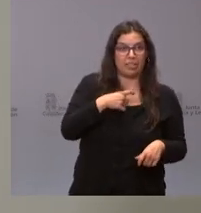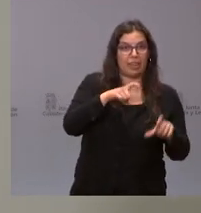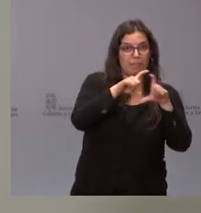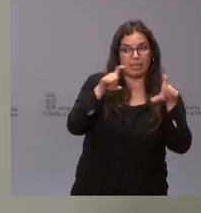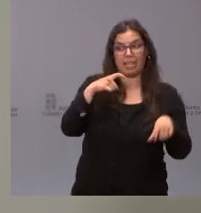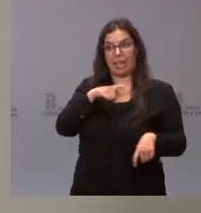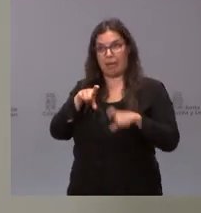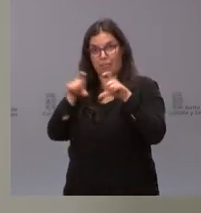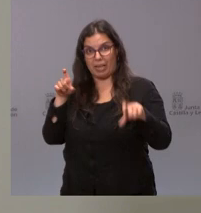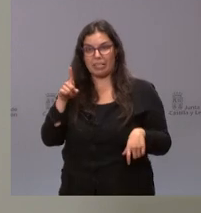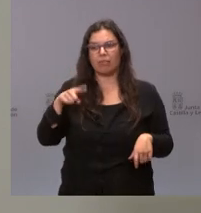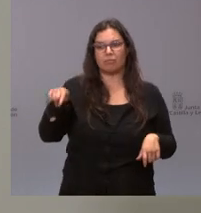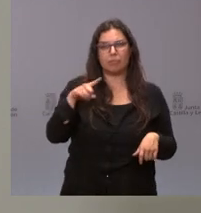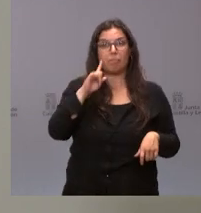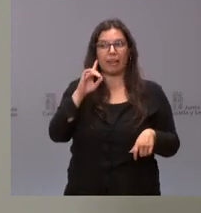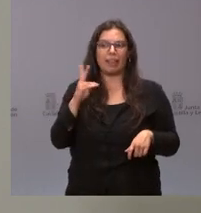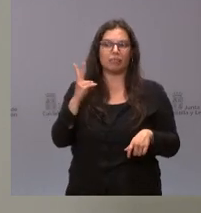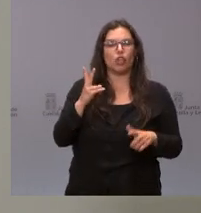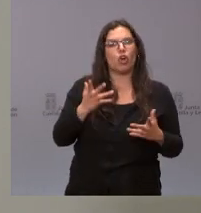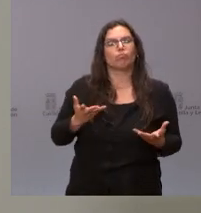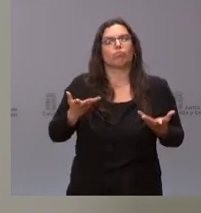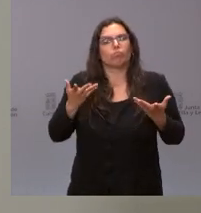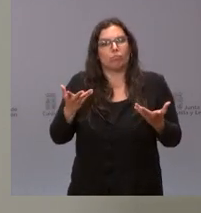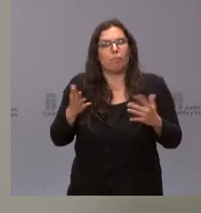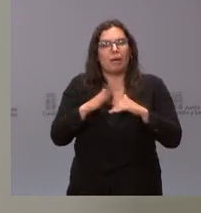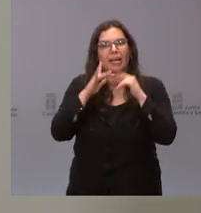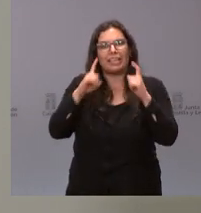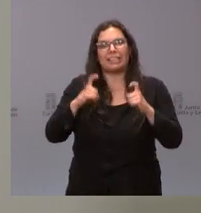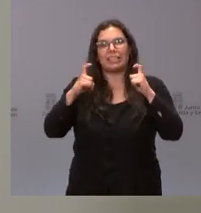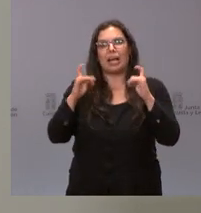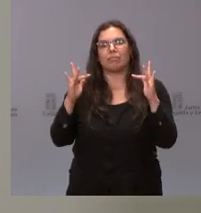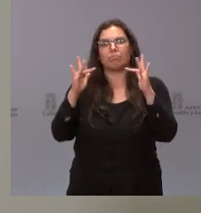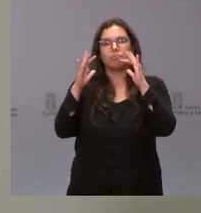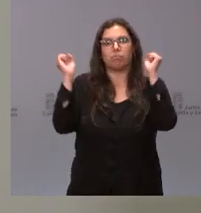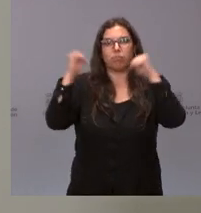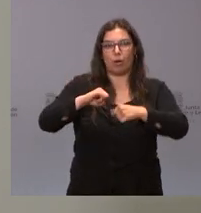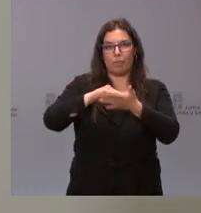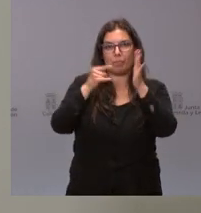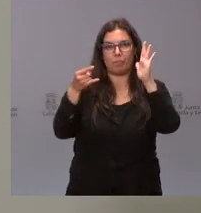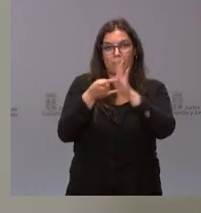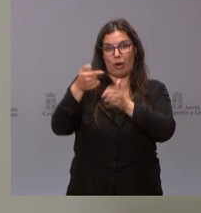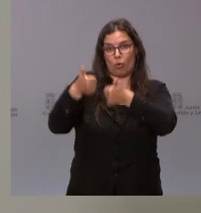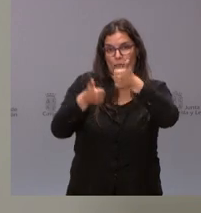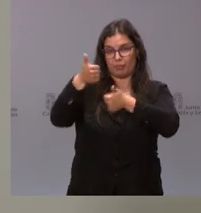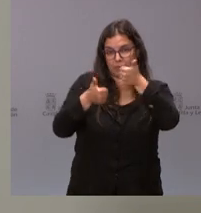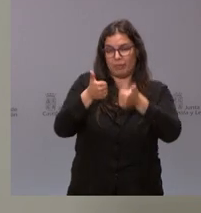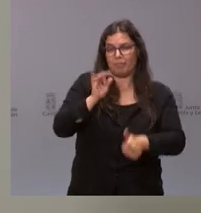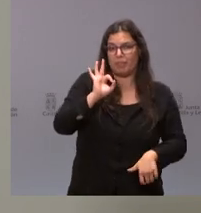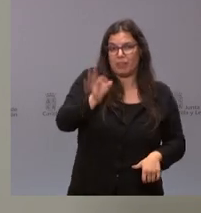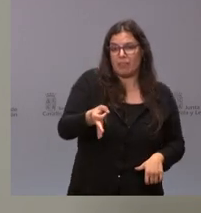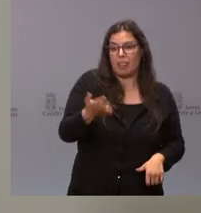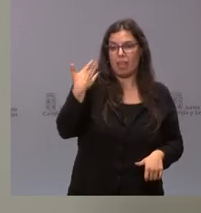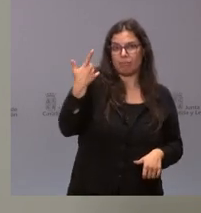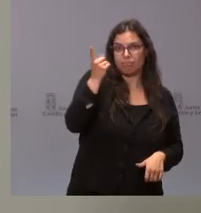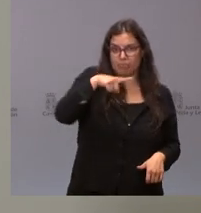para intentar acercar posiciones y llegar a un acuerdo en torno a ese plan de competitividad. Es verdad que durante los últimos